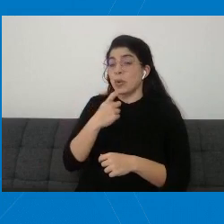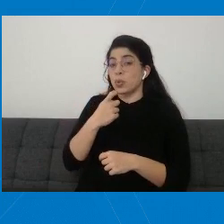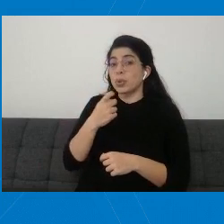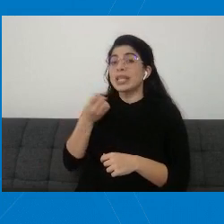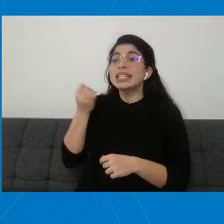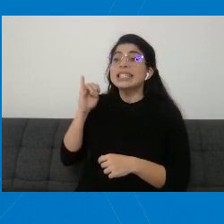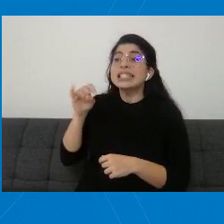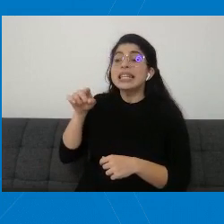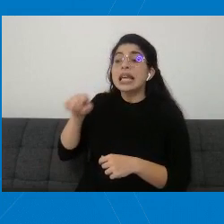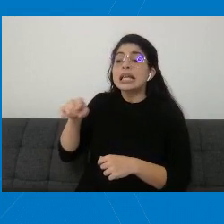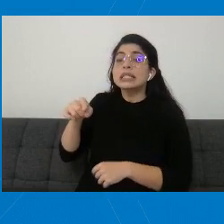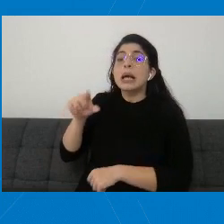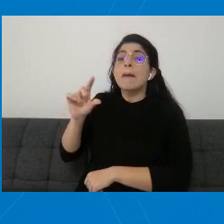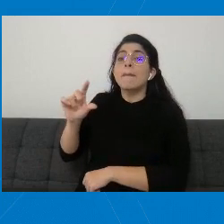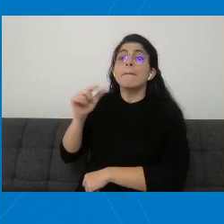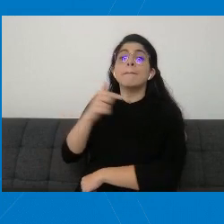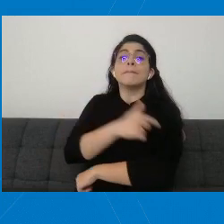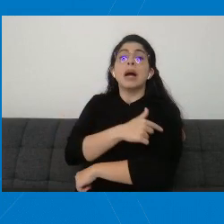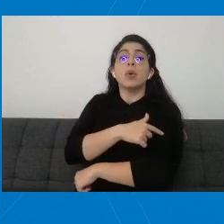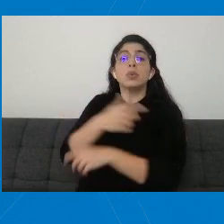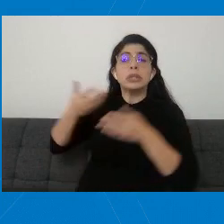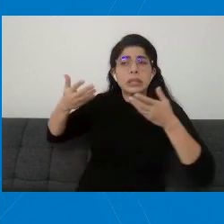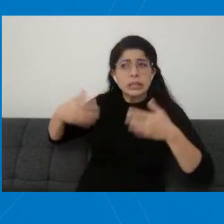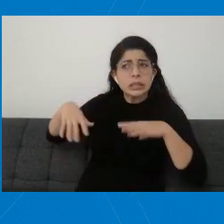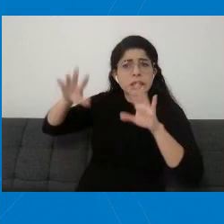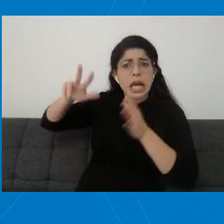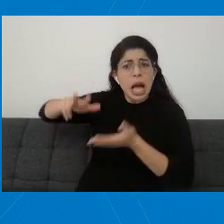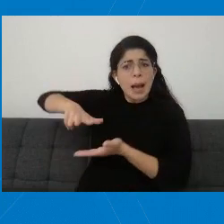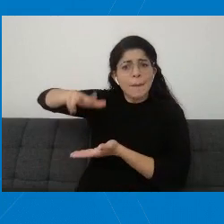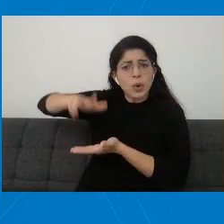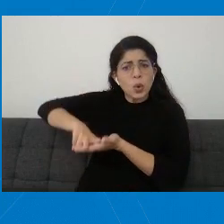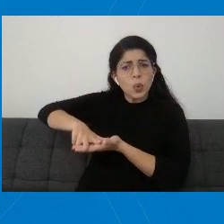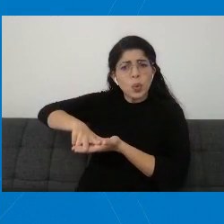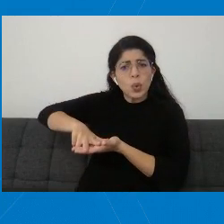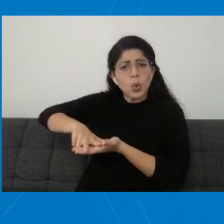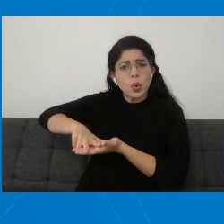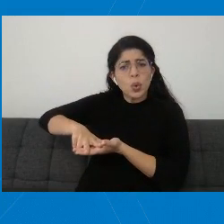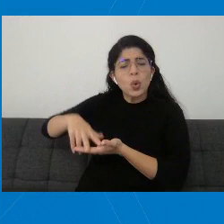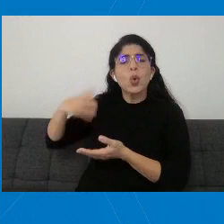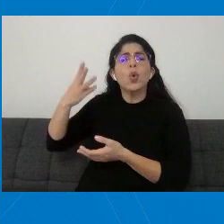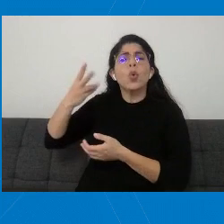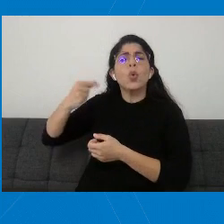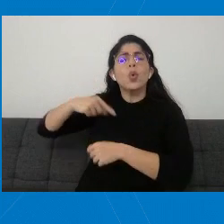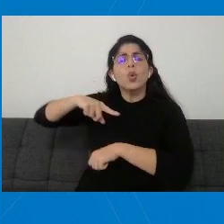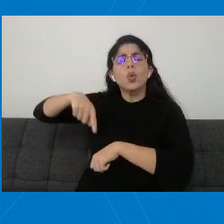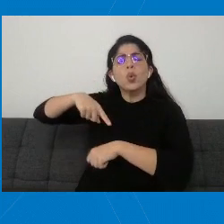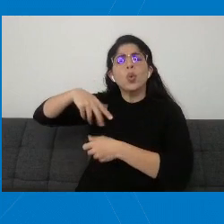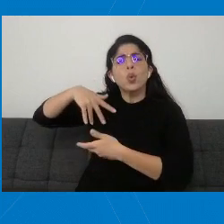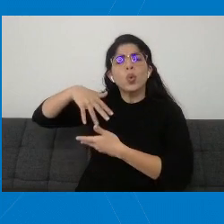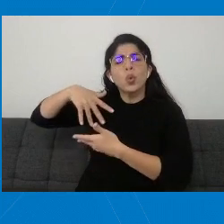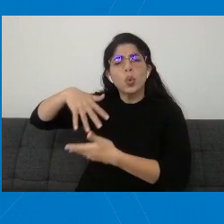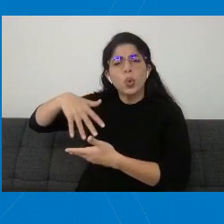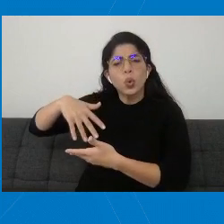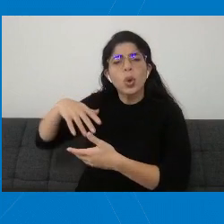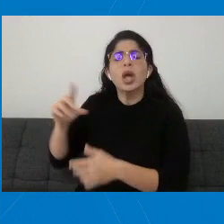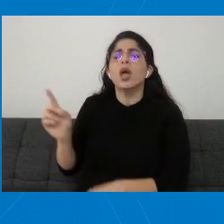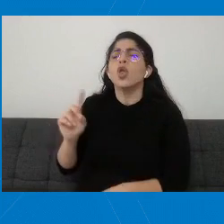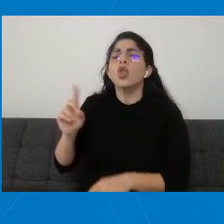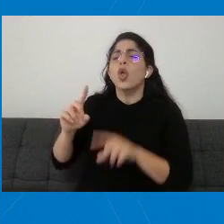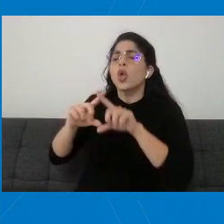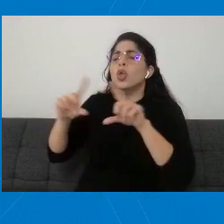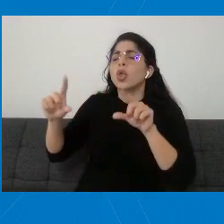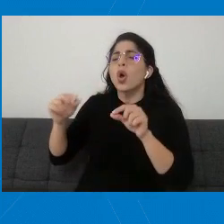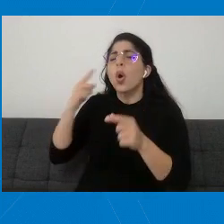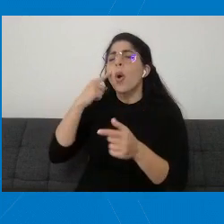aprobada esta vacuna, ¿cuánto tiempo se llevó el estudio y dónde están los comprobantes de